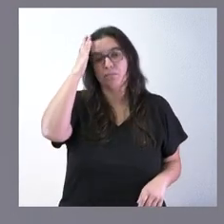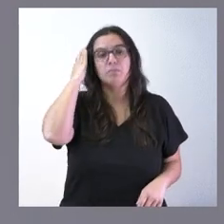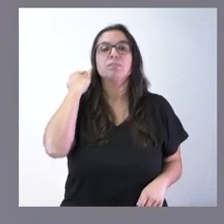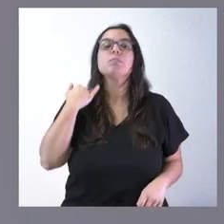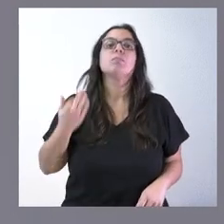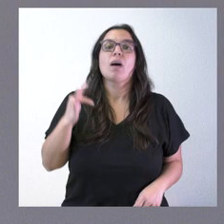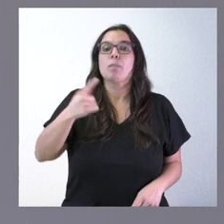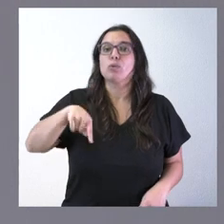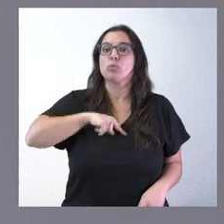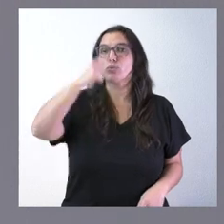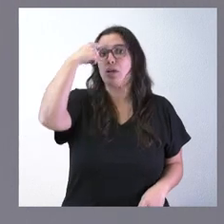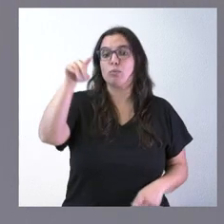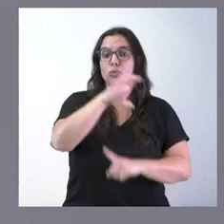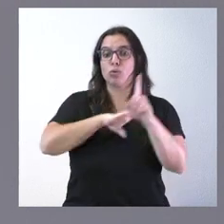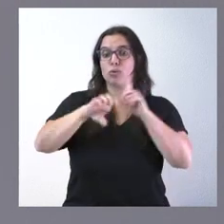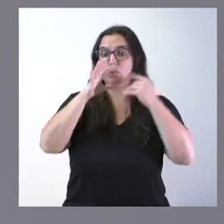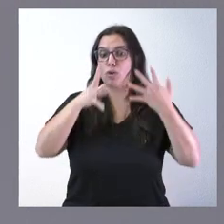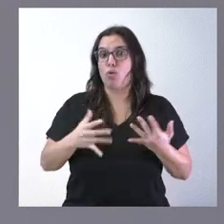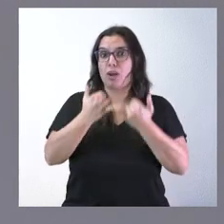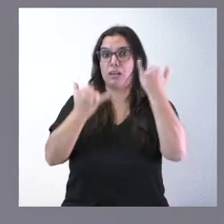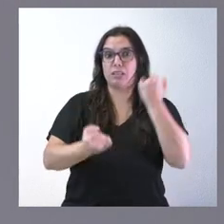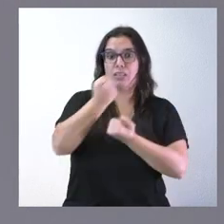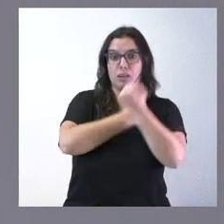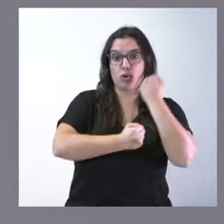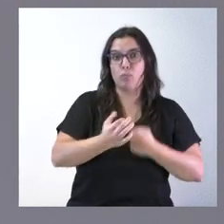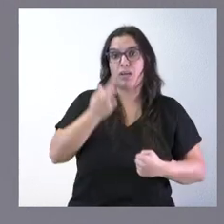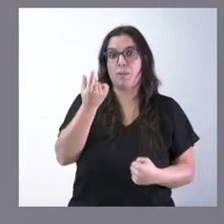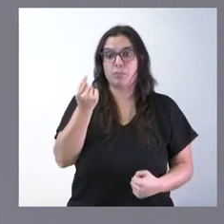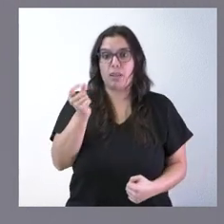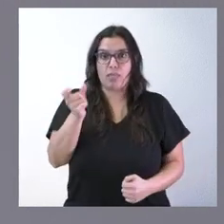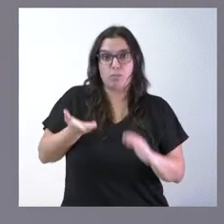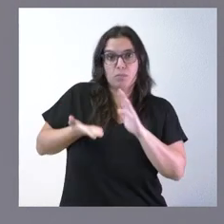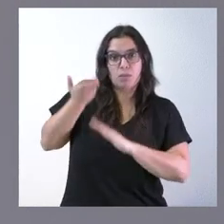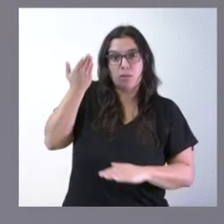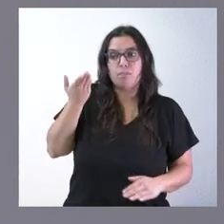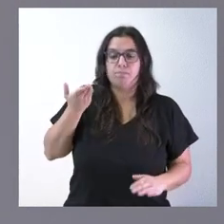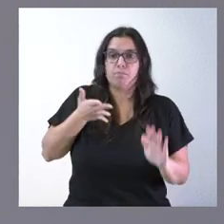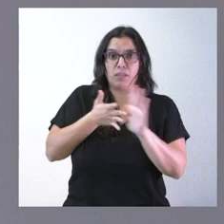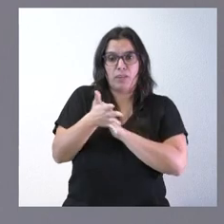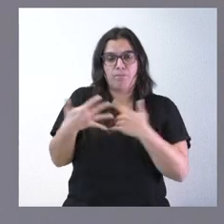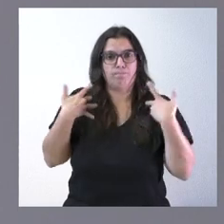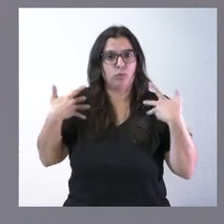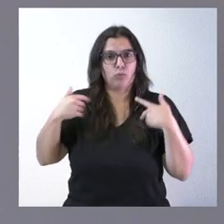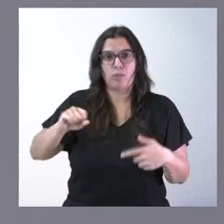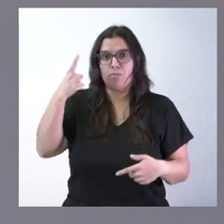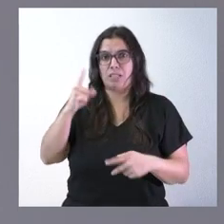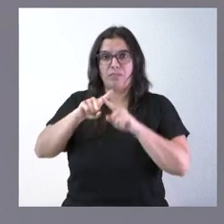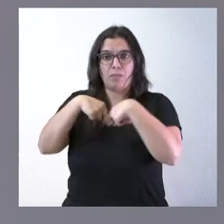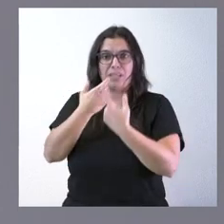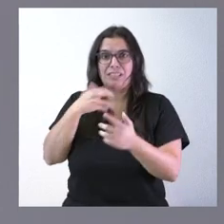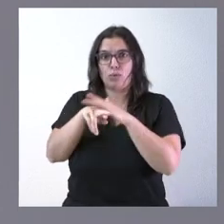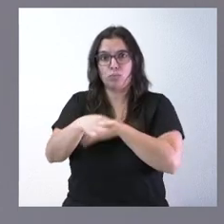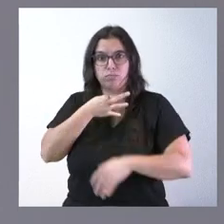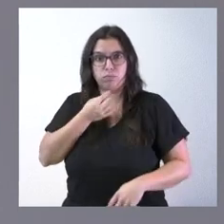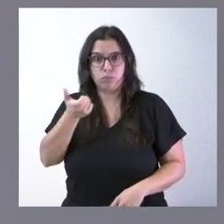conscientes que en el contexto de actual crisis económica y con el crecimiento de la inflación lo están pasando peor las familias con menos recursos y lo están